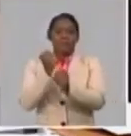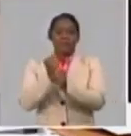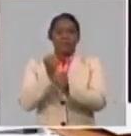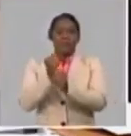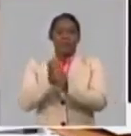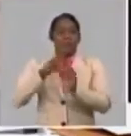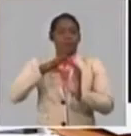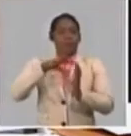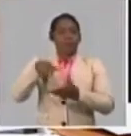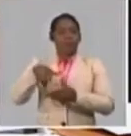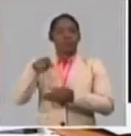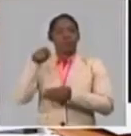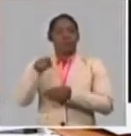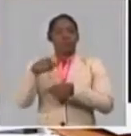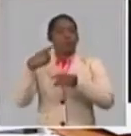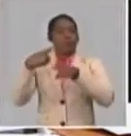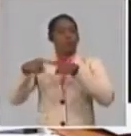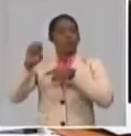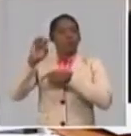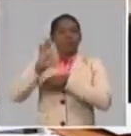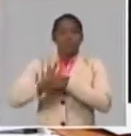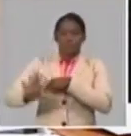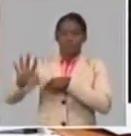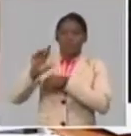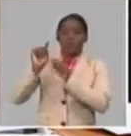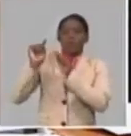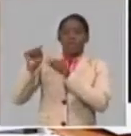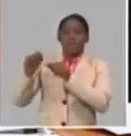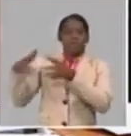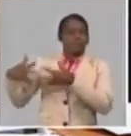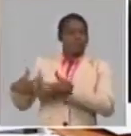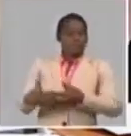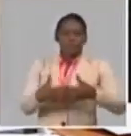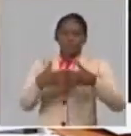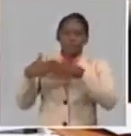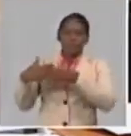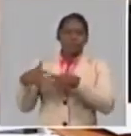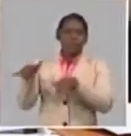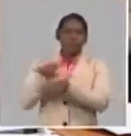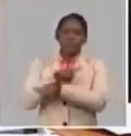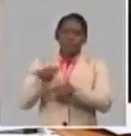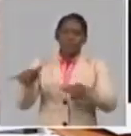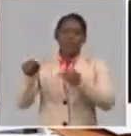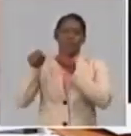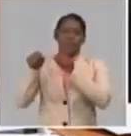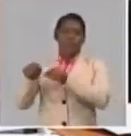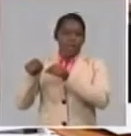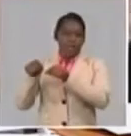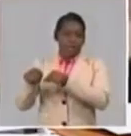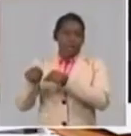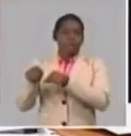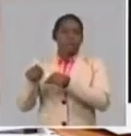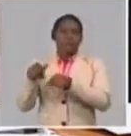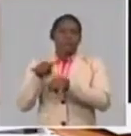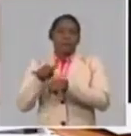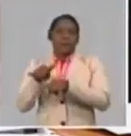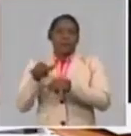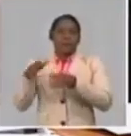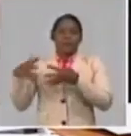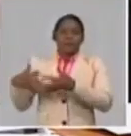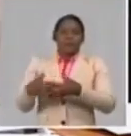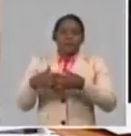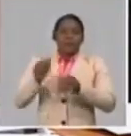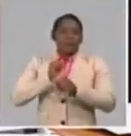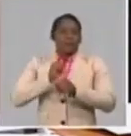en la gran Europa desarrollada, en ese Estados Unidos, que aborda o pretende enarbolar su